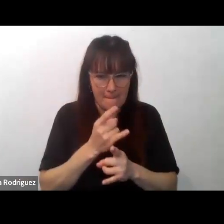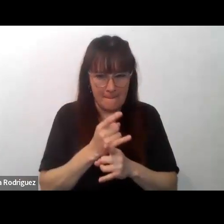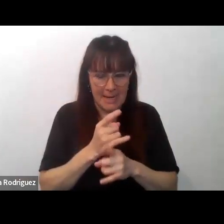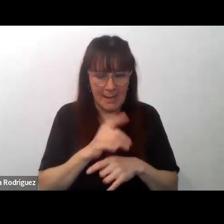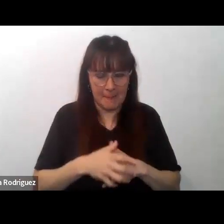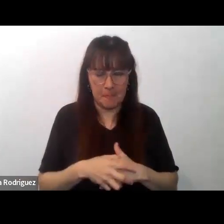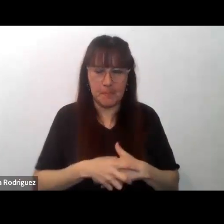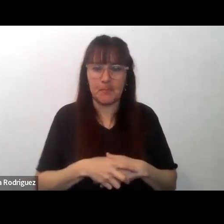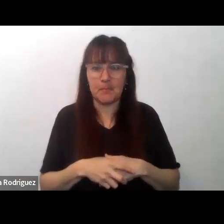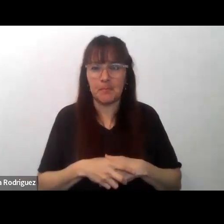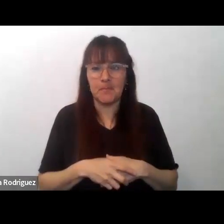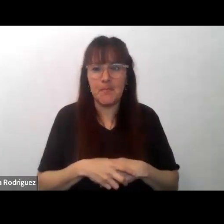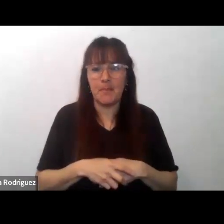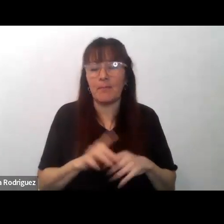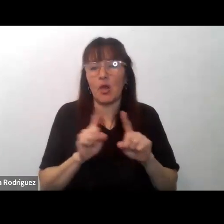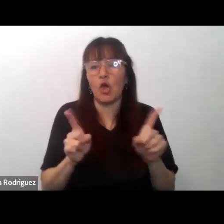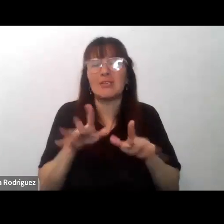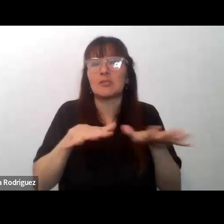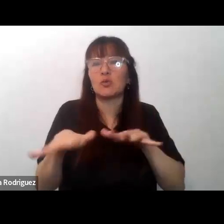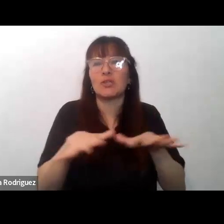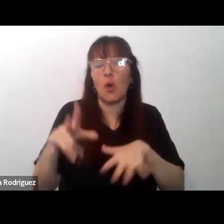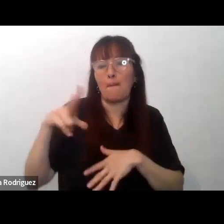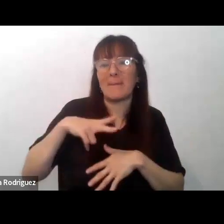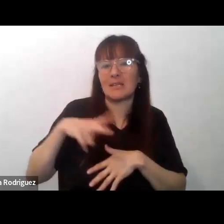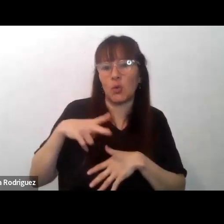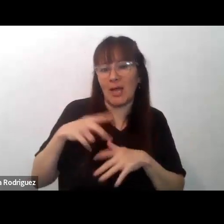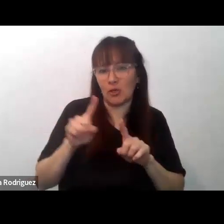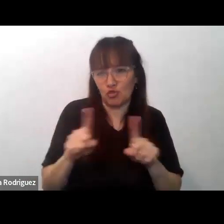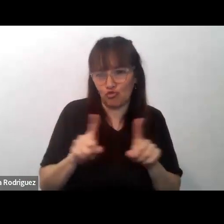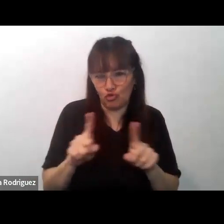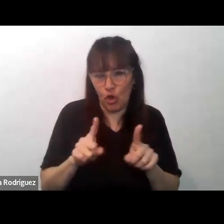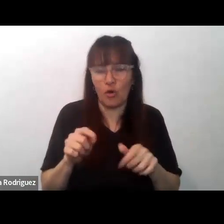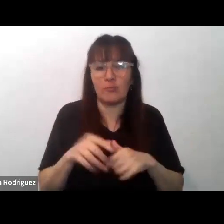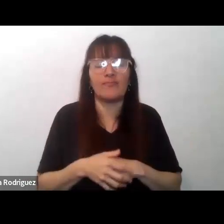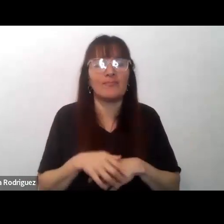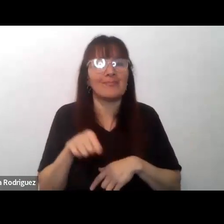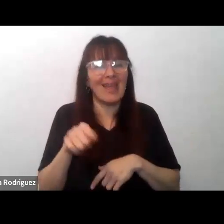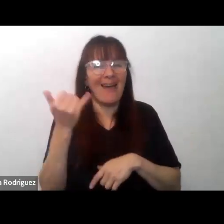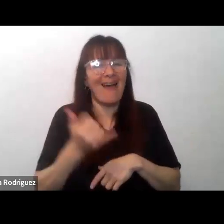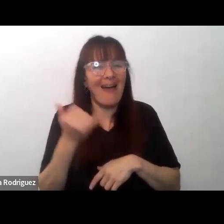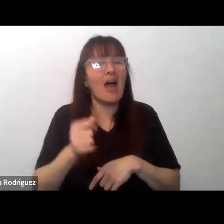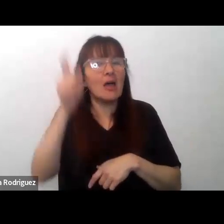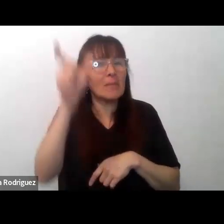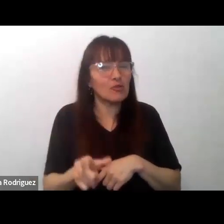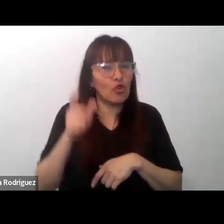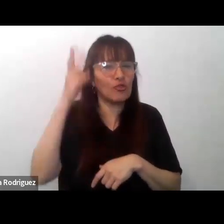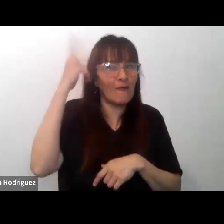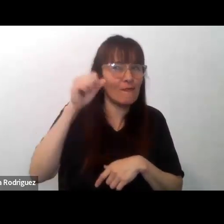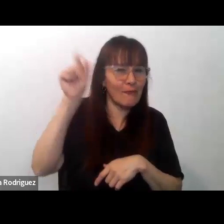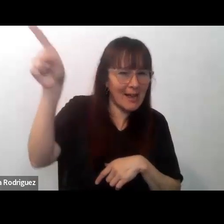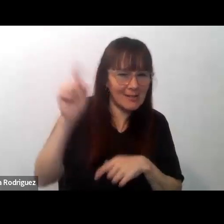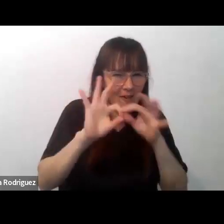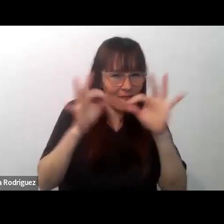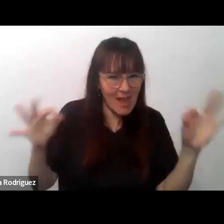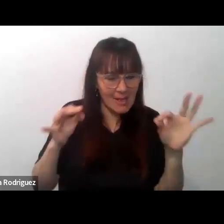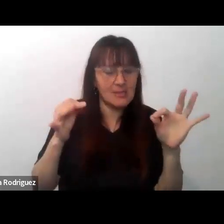limitar eso a un acontecimiento en particular y eso me remite a una cita que me gusta mucho de Edgar Torá